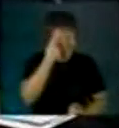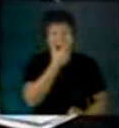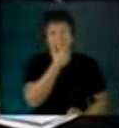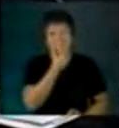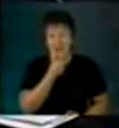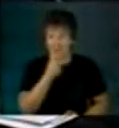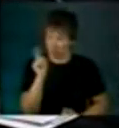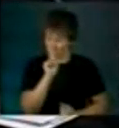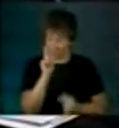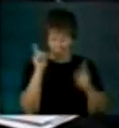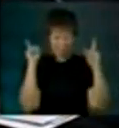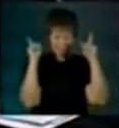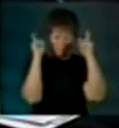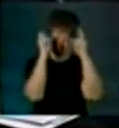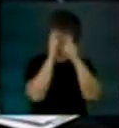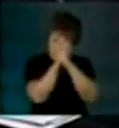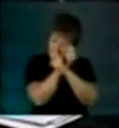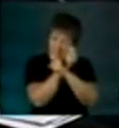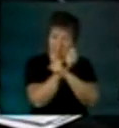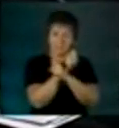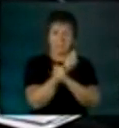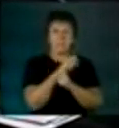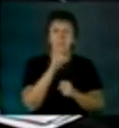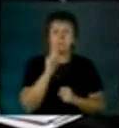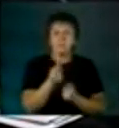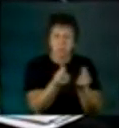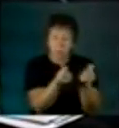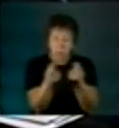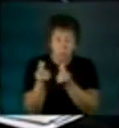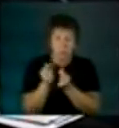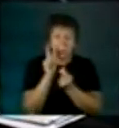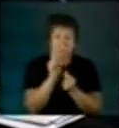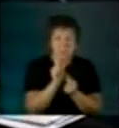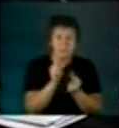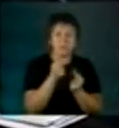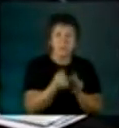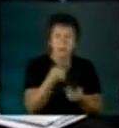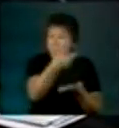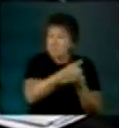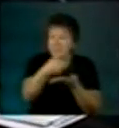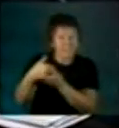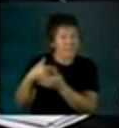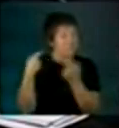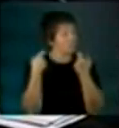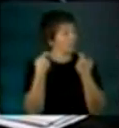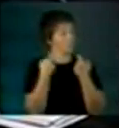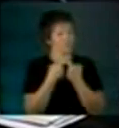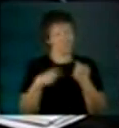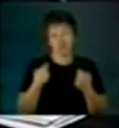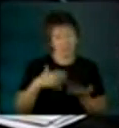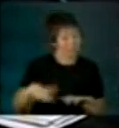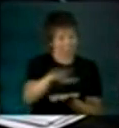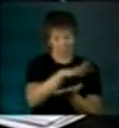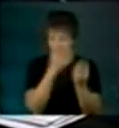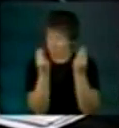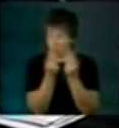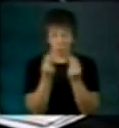que los recursos fiscales son finitos y las demandas sociales infinitas.